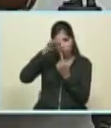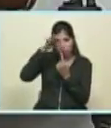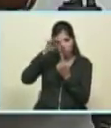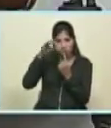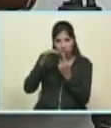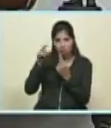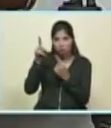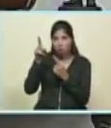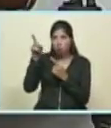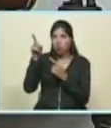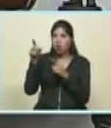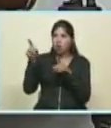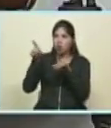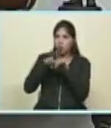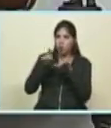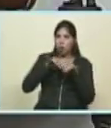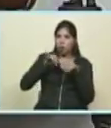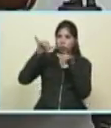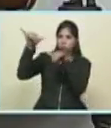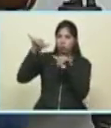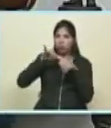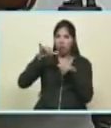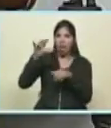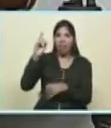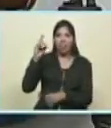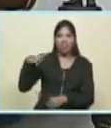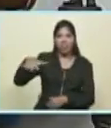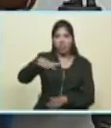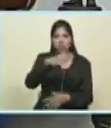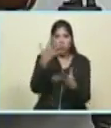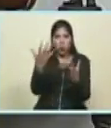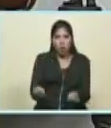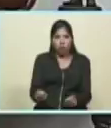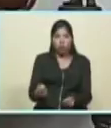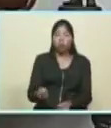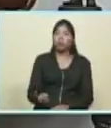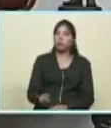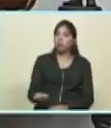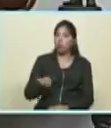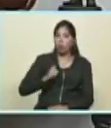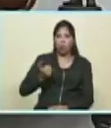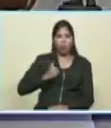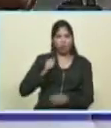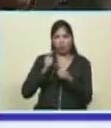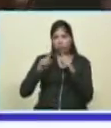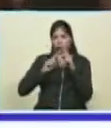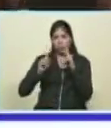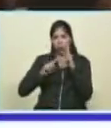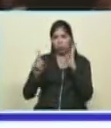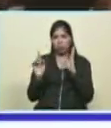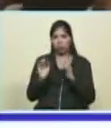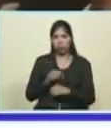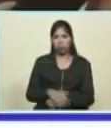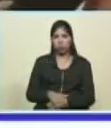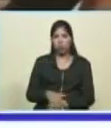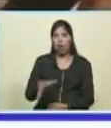estoy seguro que vamos a ser capaces de producir todo lo que Venezuela necesita para eso son las alianzas de trabajo